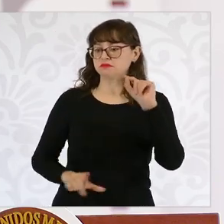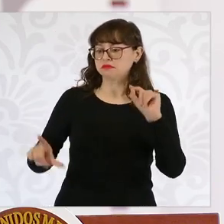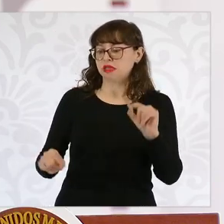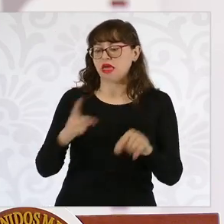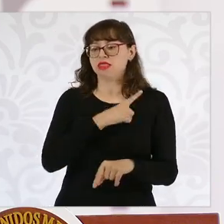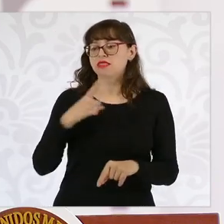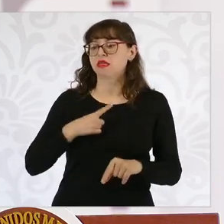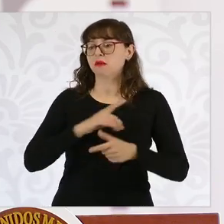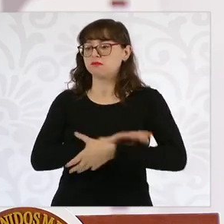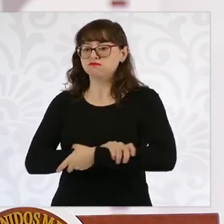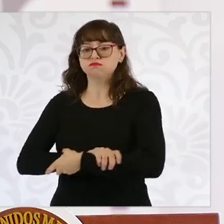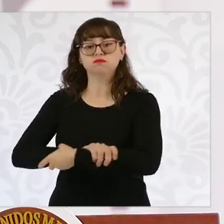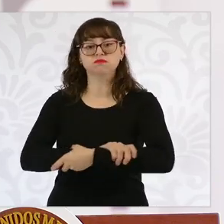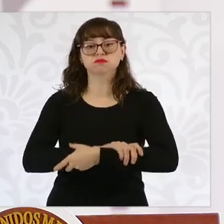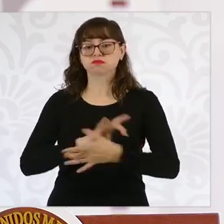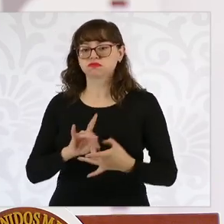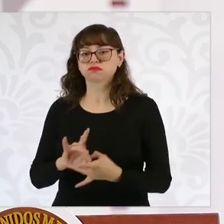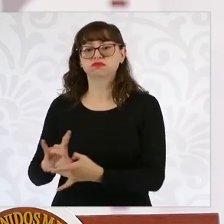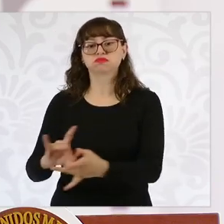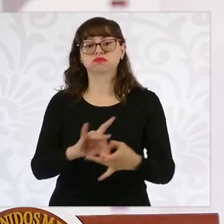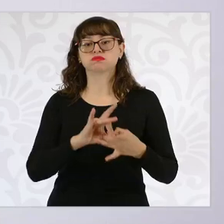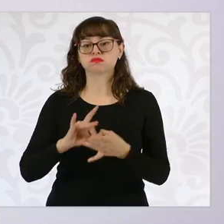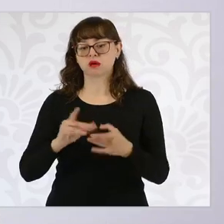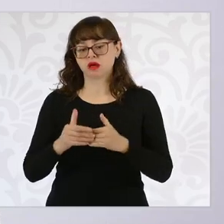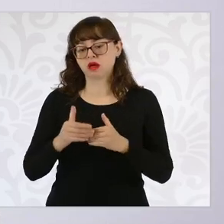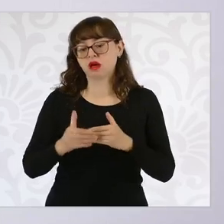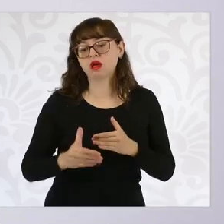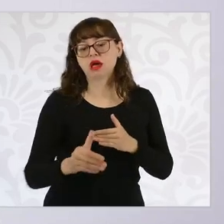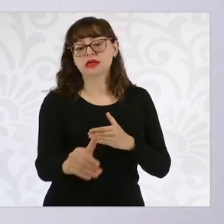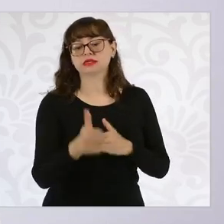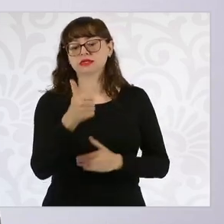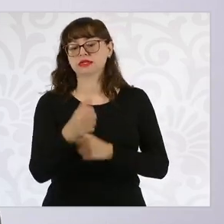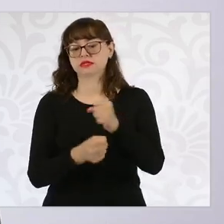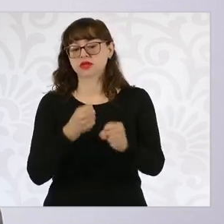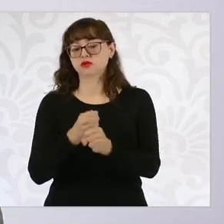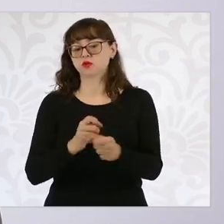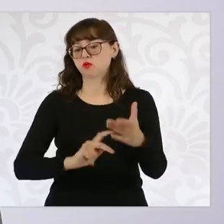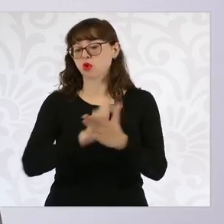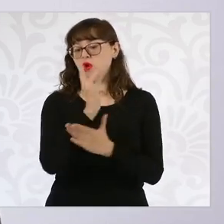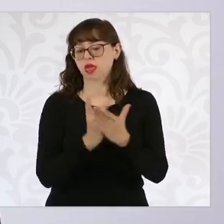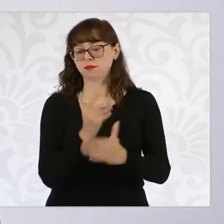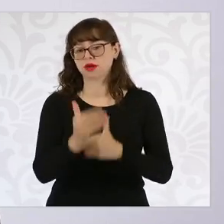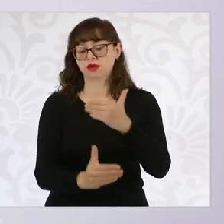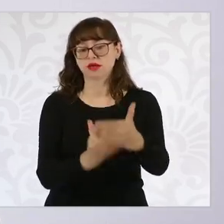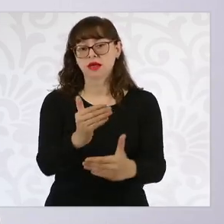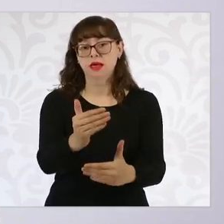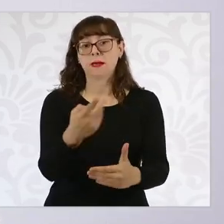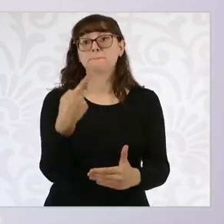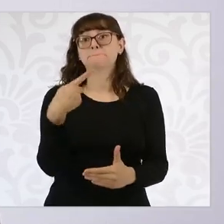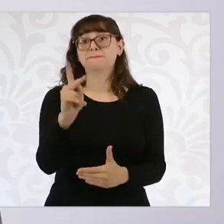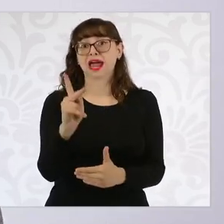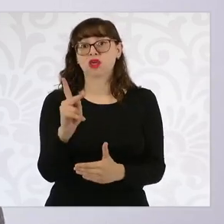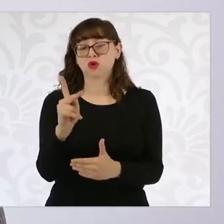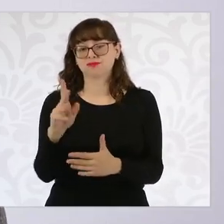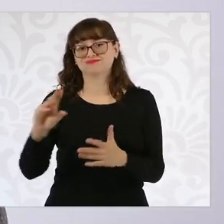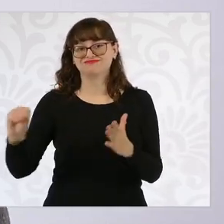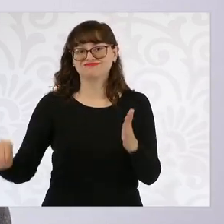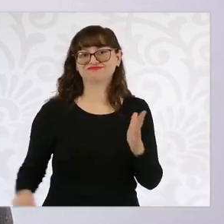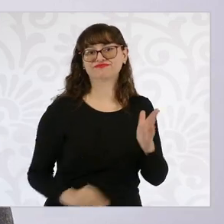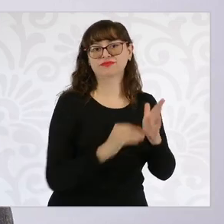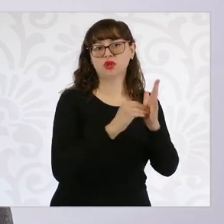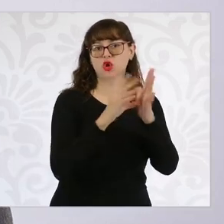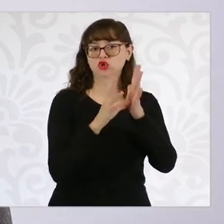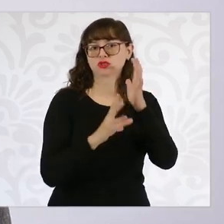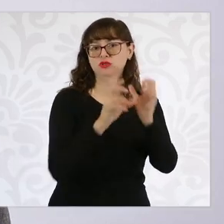programas de bienestar que implementaría en su gobierno, pero este también es un gran paso, convertirlos en un derecho que nos